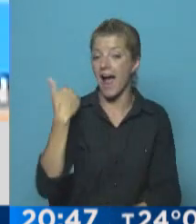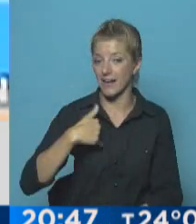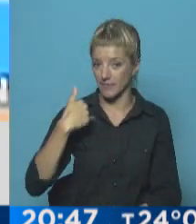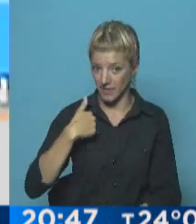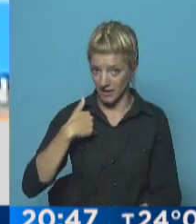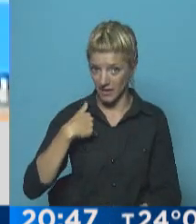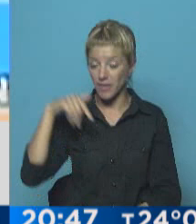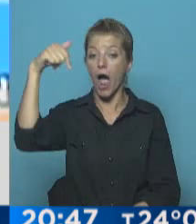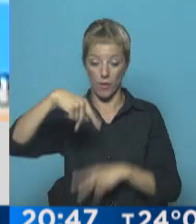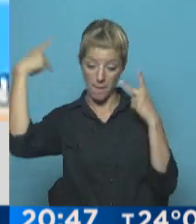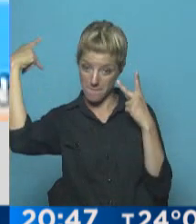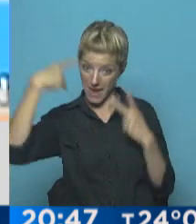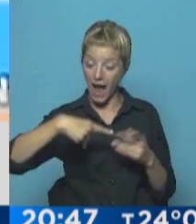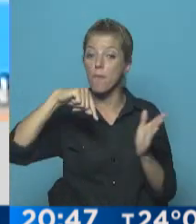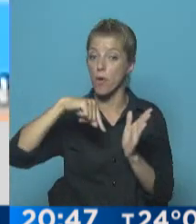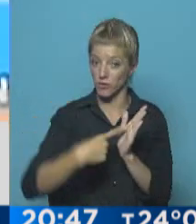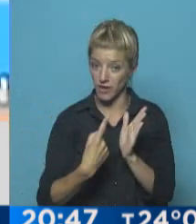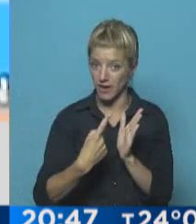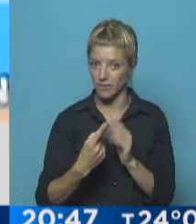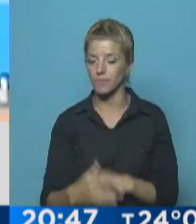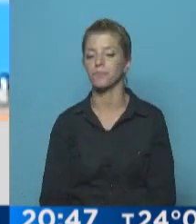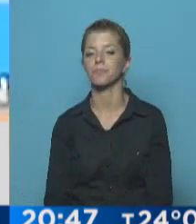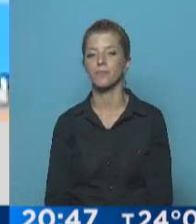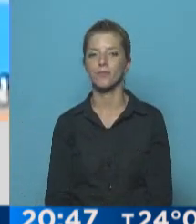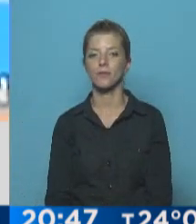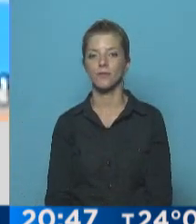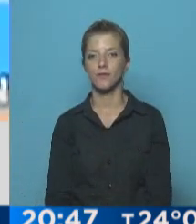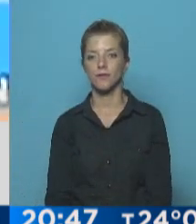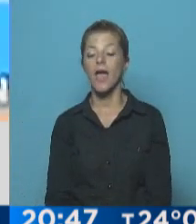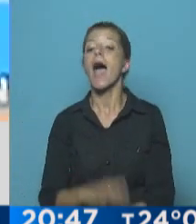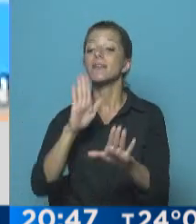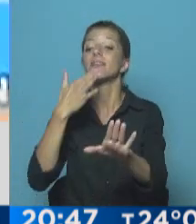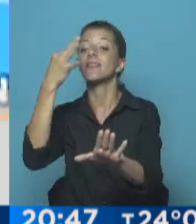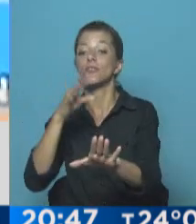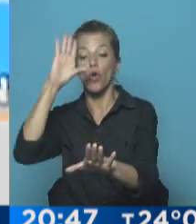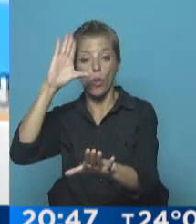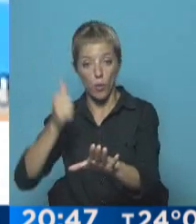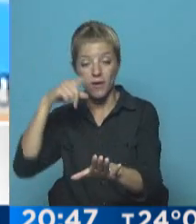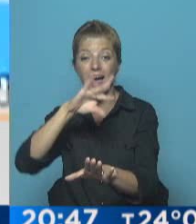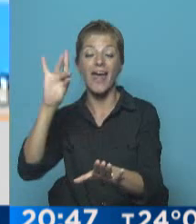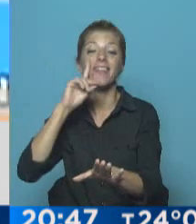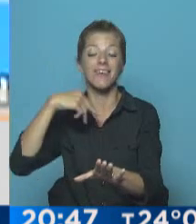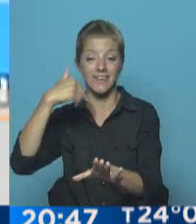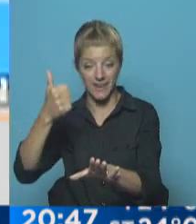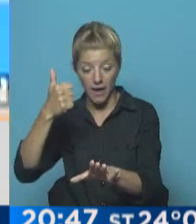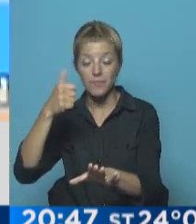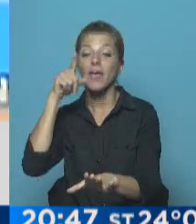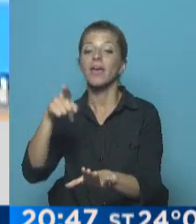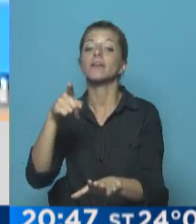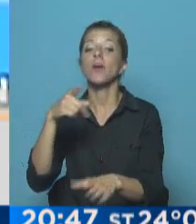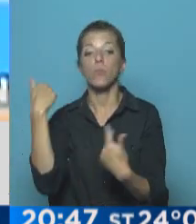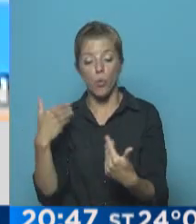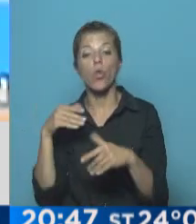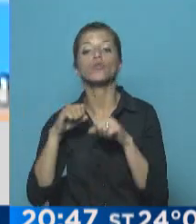viajando a nuestro país a Buenos Aires tras la recuperación de la libertad. Lo dispuso la jueza Dina Marchuk quien decidió hacer lugar a la